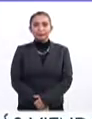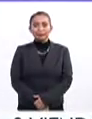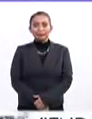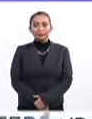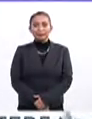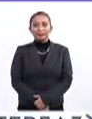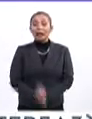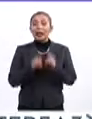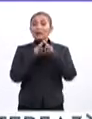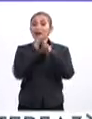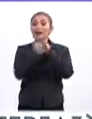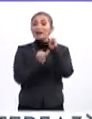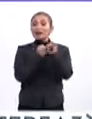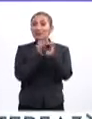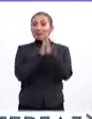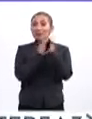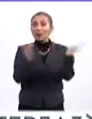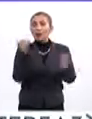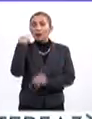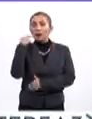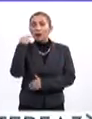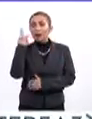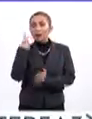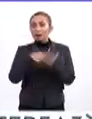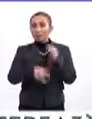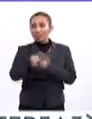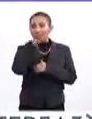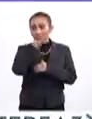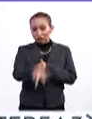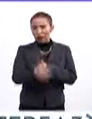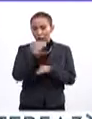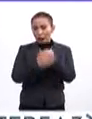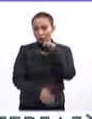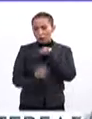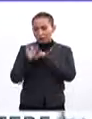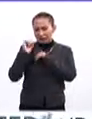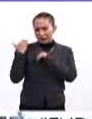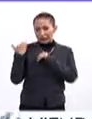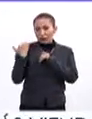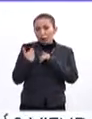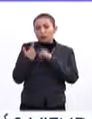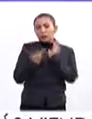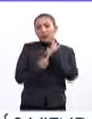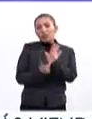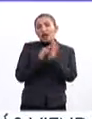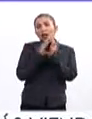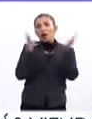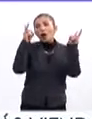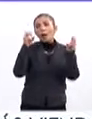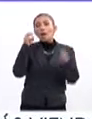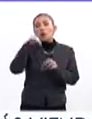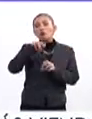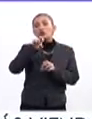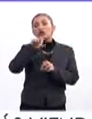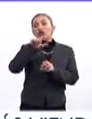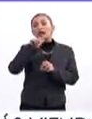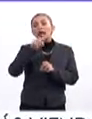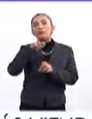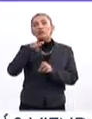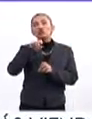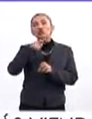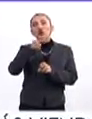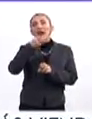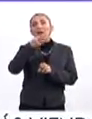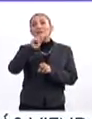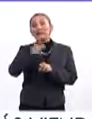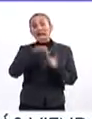Y bueno, en la Feria Internacional del Libro de Guadalajara 2018, que concluyó muy recientemente, se presentó el libro Museología y Museografía,